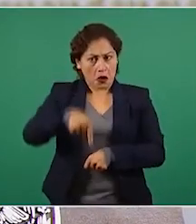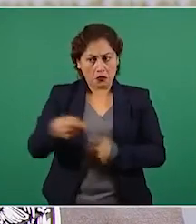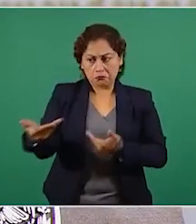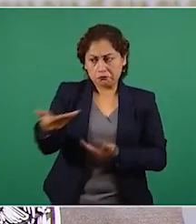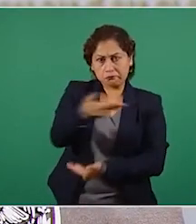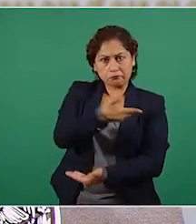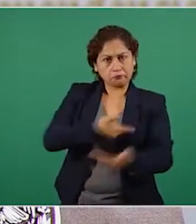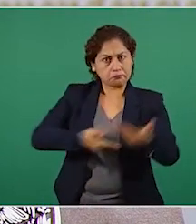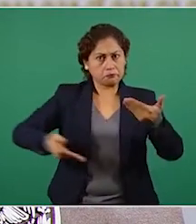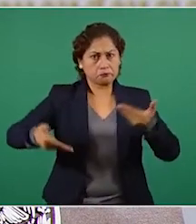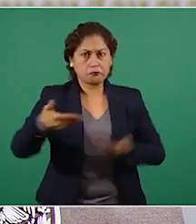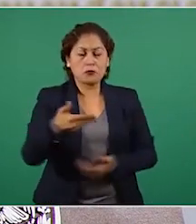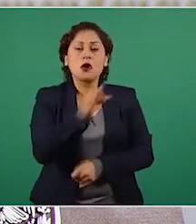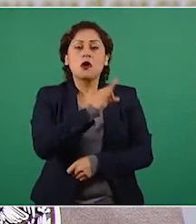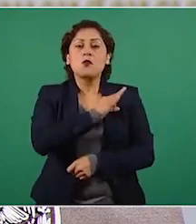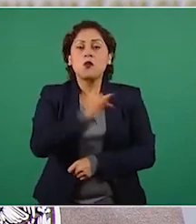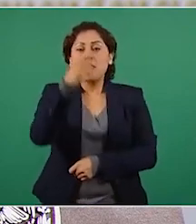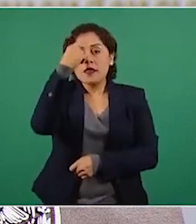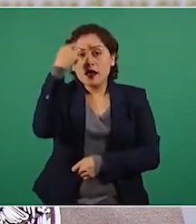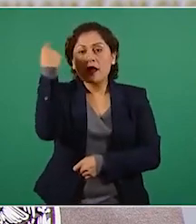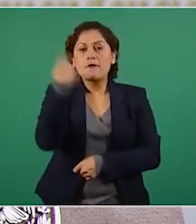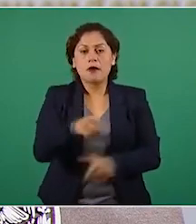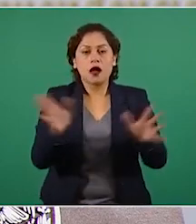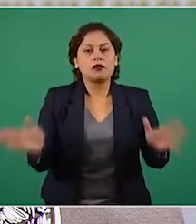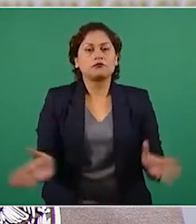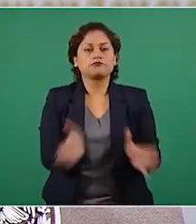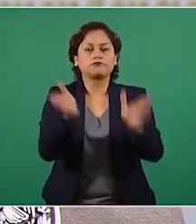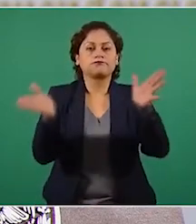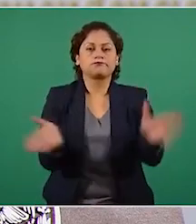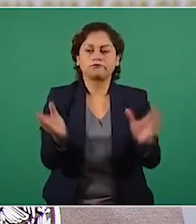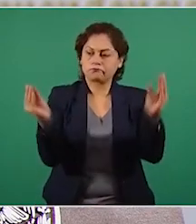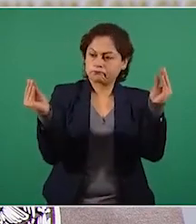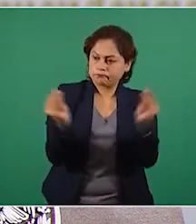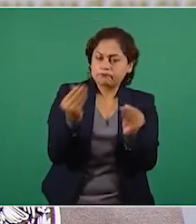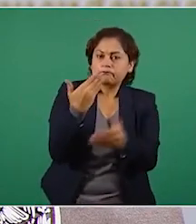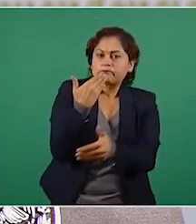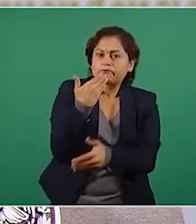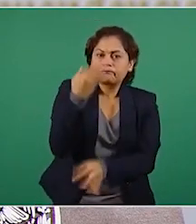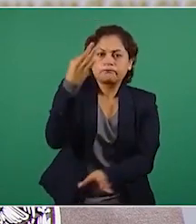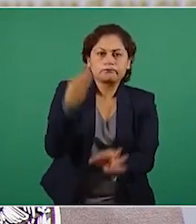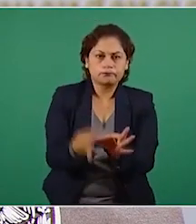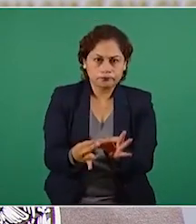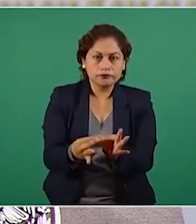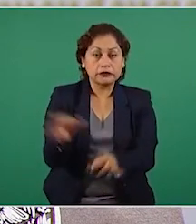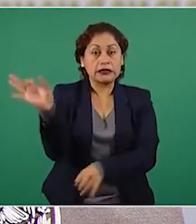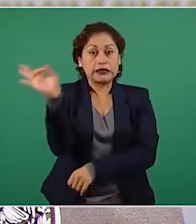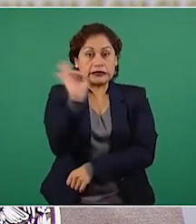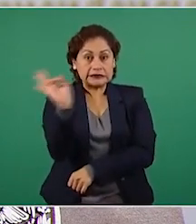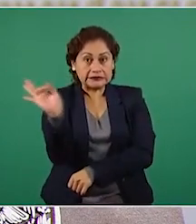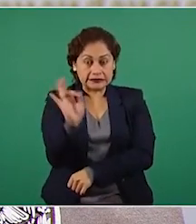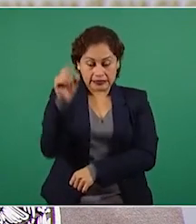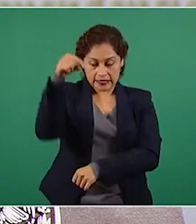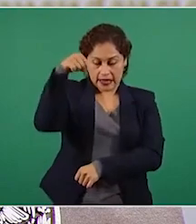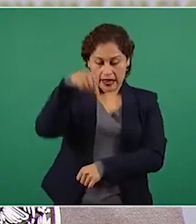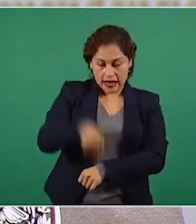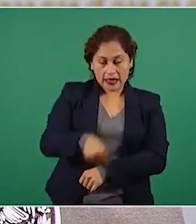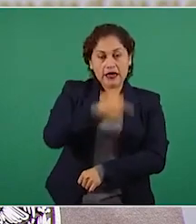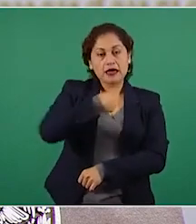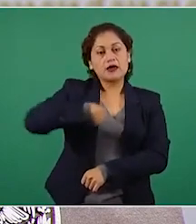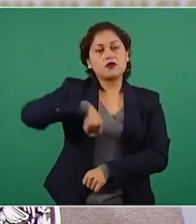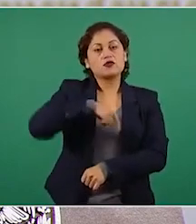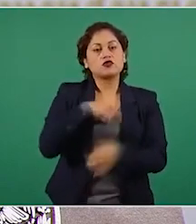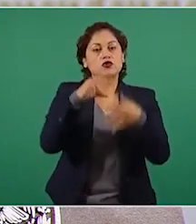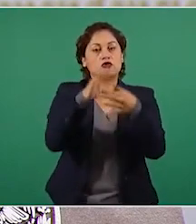prácticas cotidianas que fortalezcan el debate civilizado. Si alguno de los señalamientos hechos durante nuestra